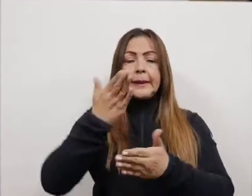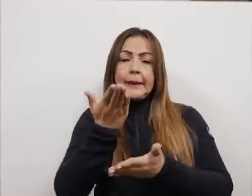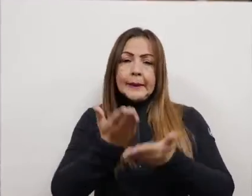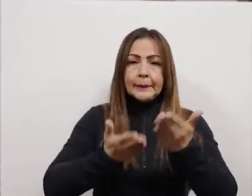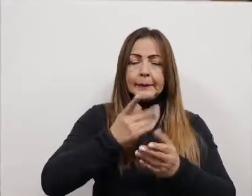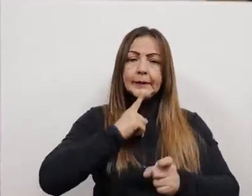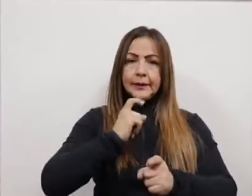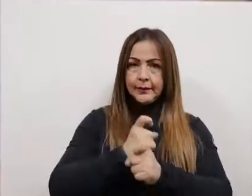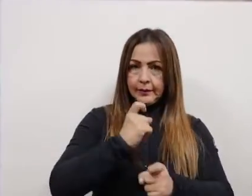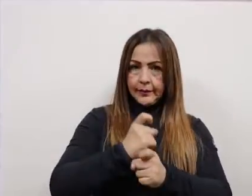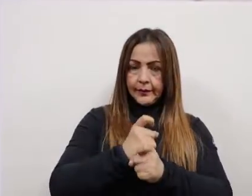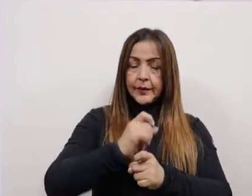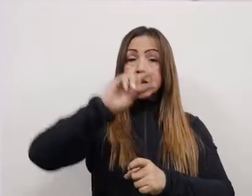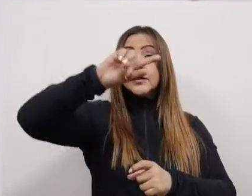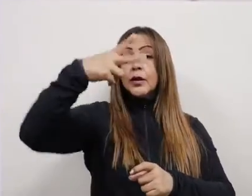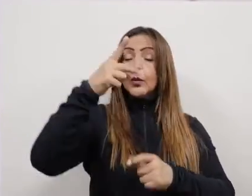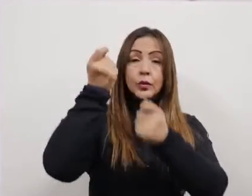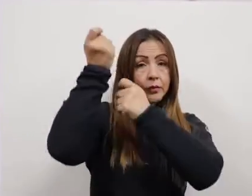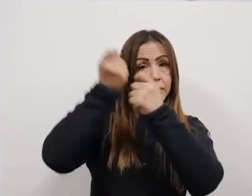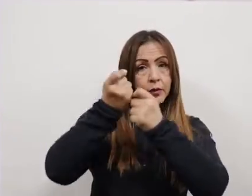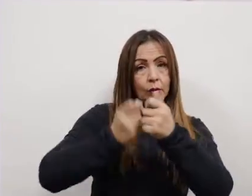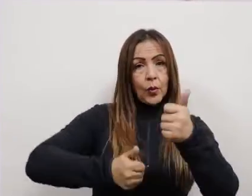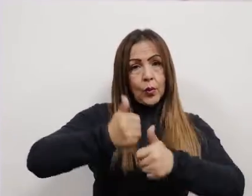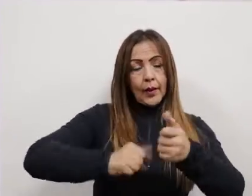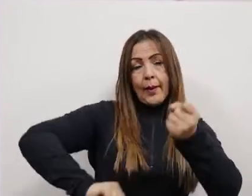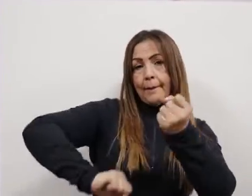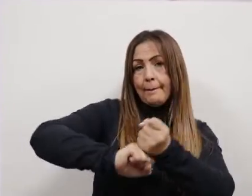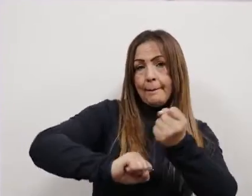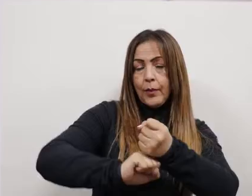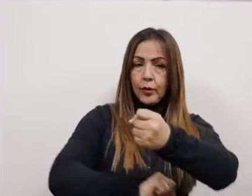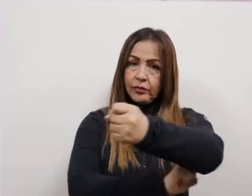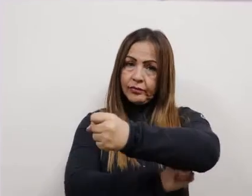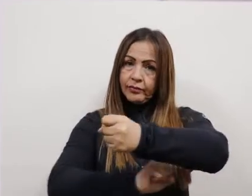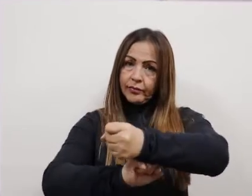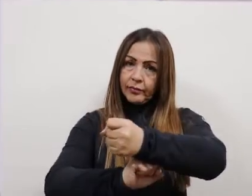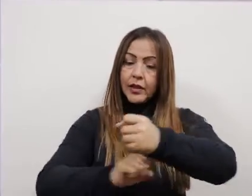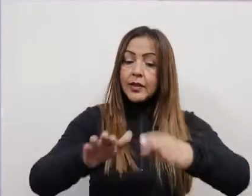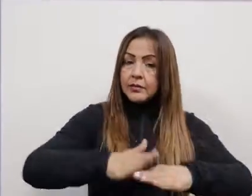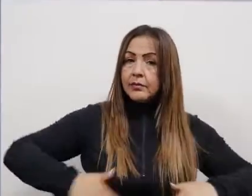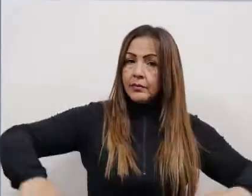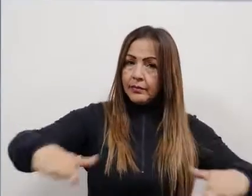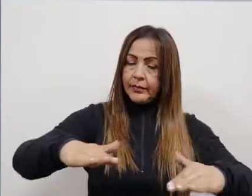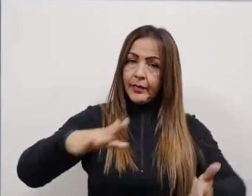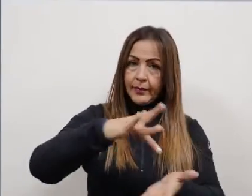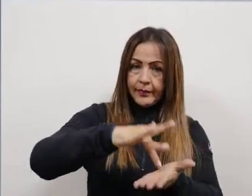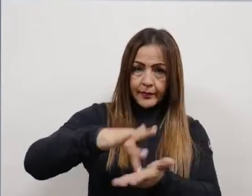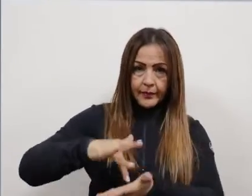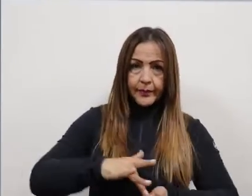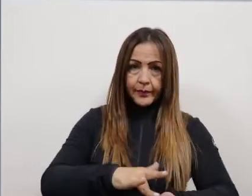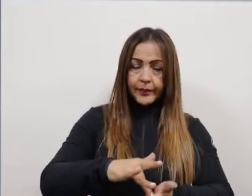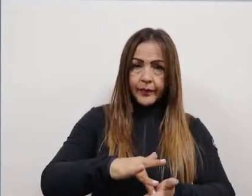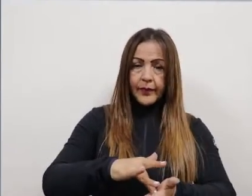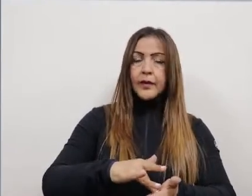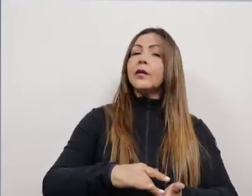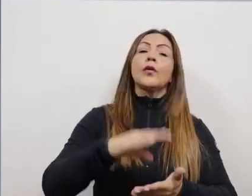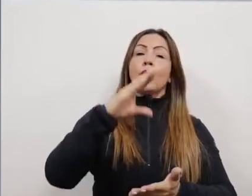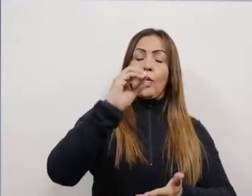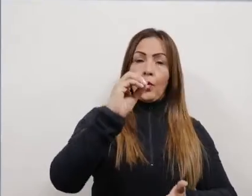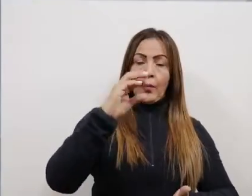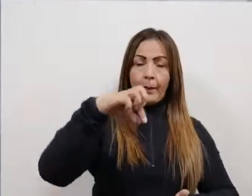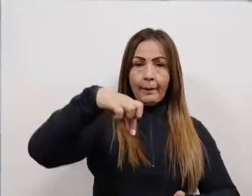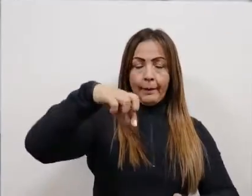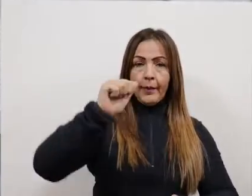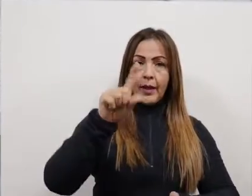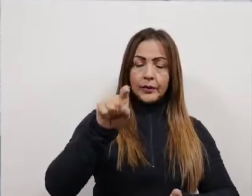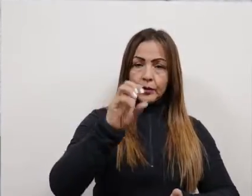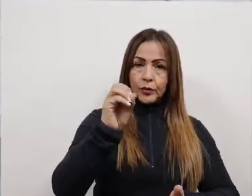profesionales dependiendo de la complejidad. La segunda estrategia es el apoyo y el fortalecimiento a las instancias de participación que son